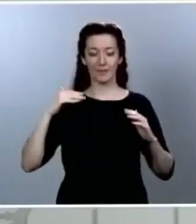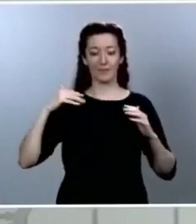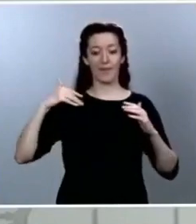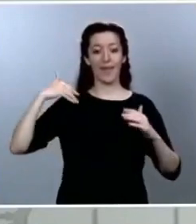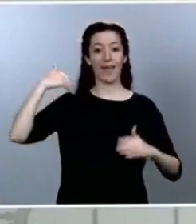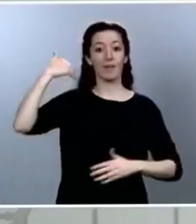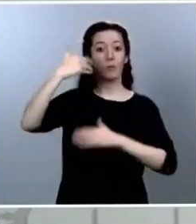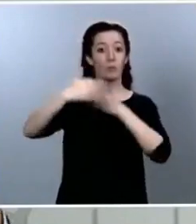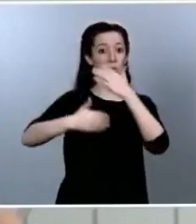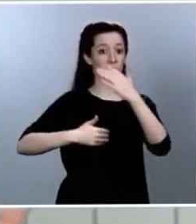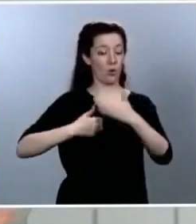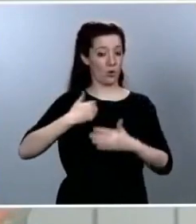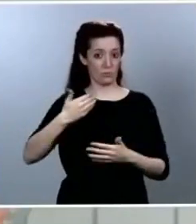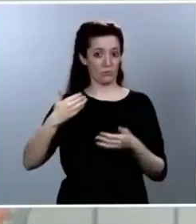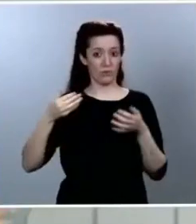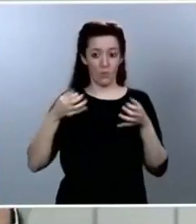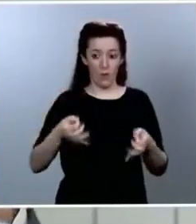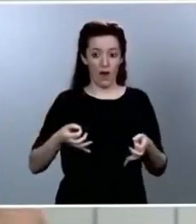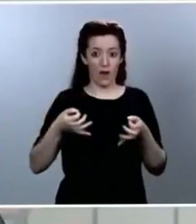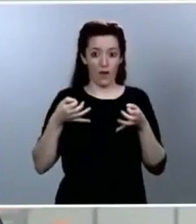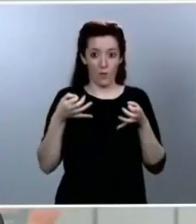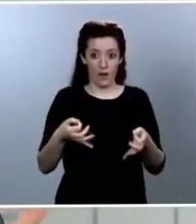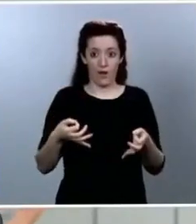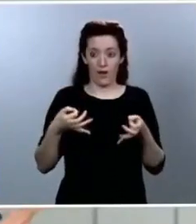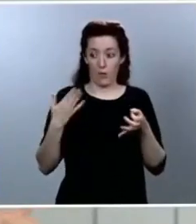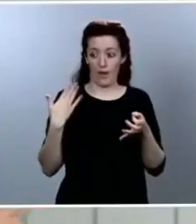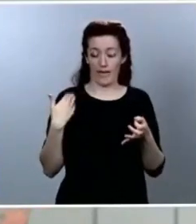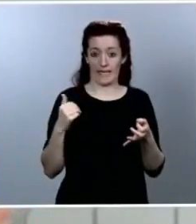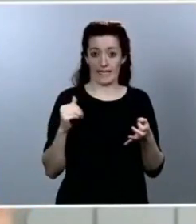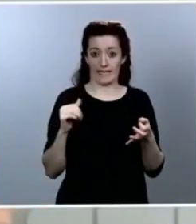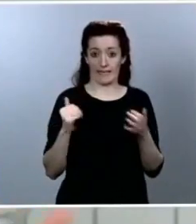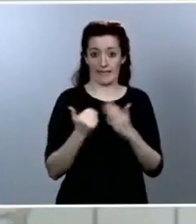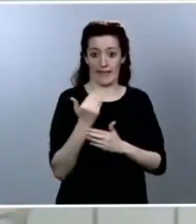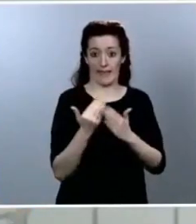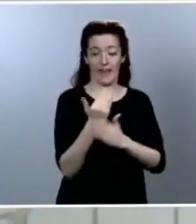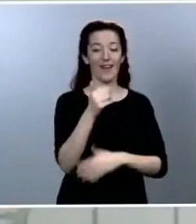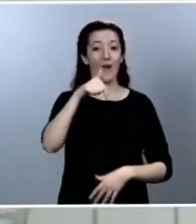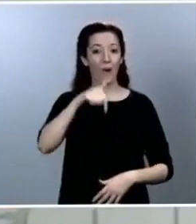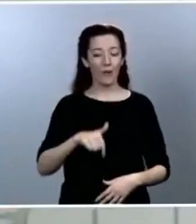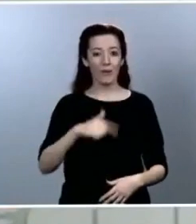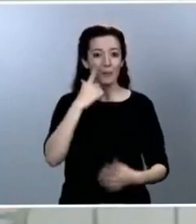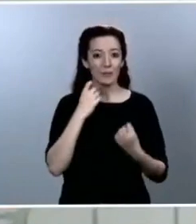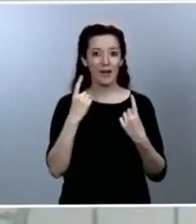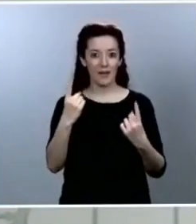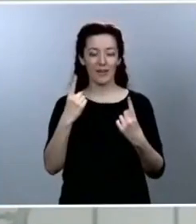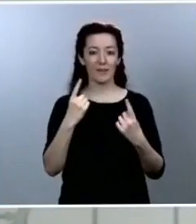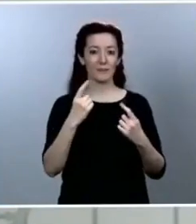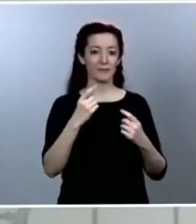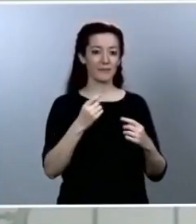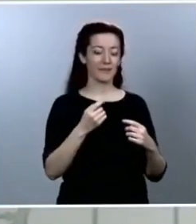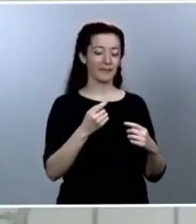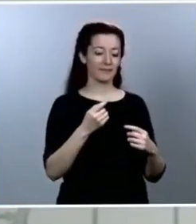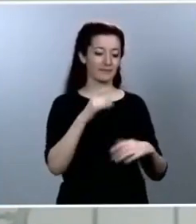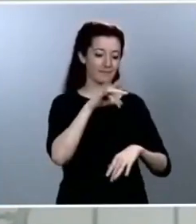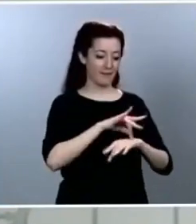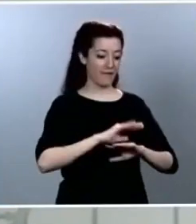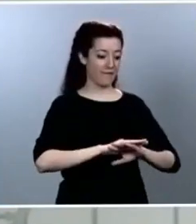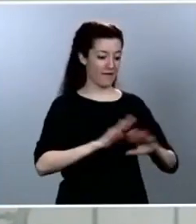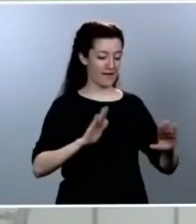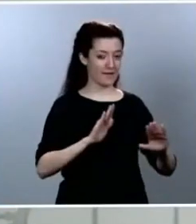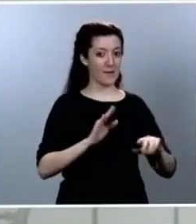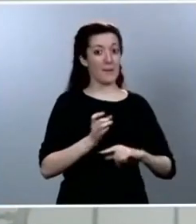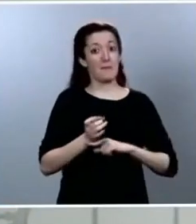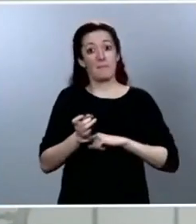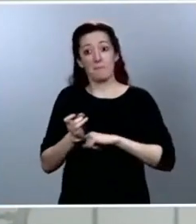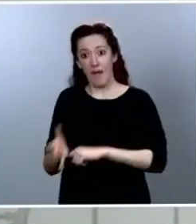vemos que hay una cifra diaria de recuperados superior a la cifra de nuevos contagios. Y eso implica que estamos definitivamente doblegando la